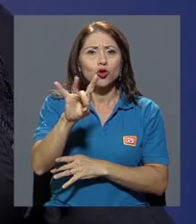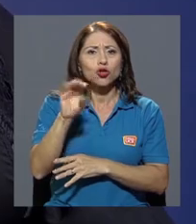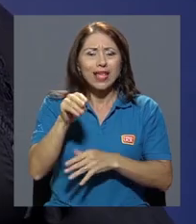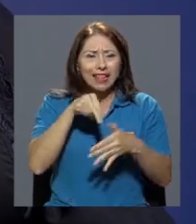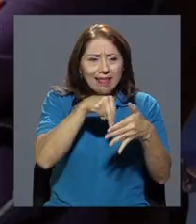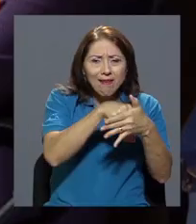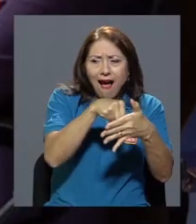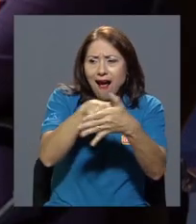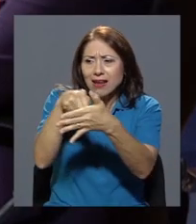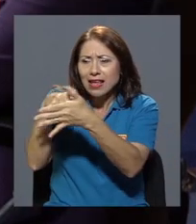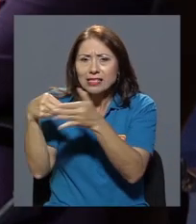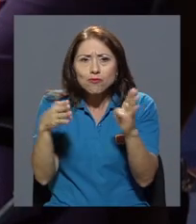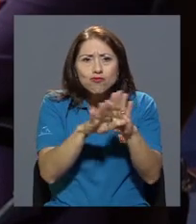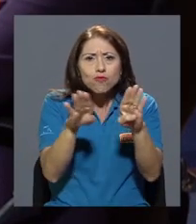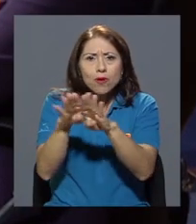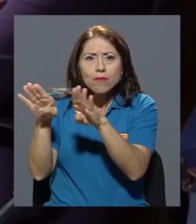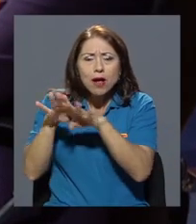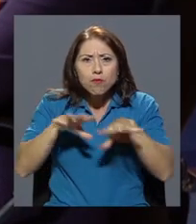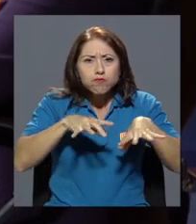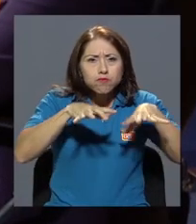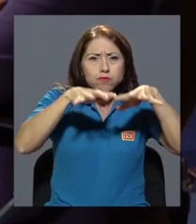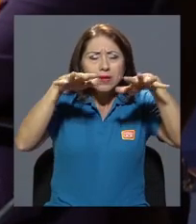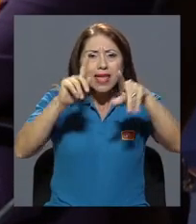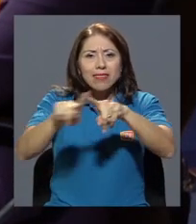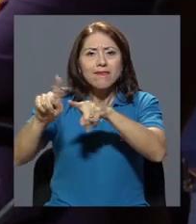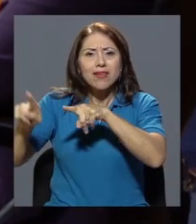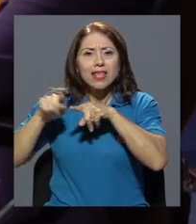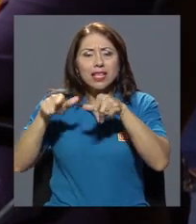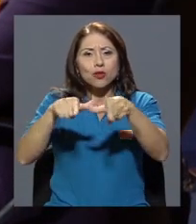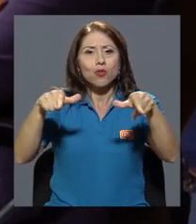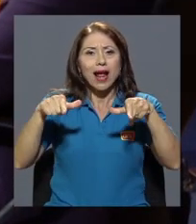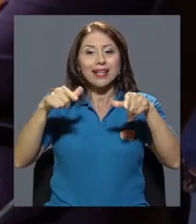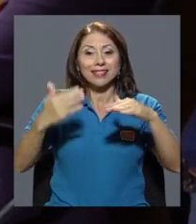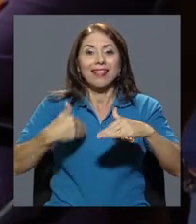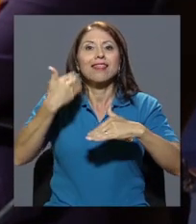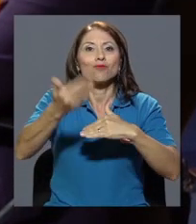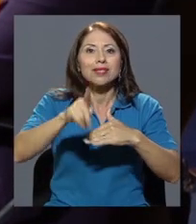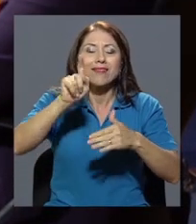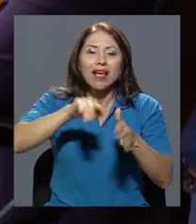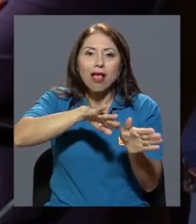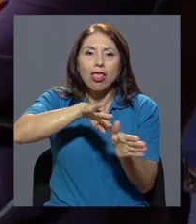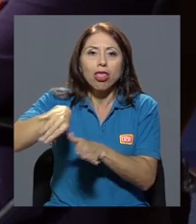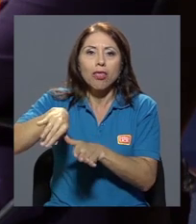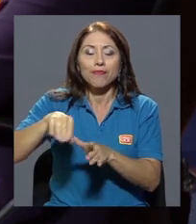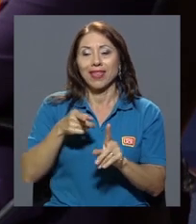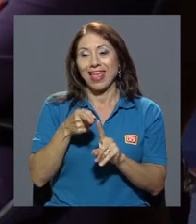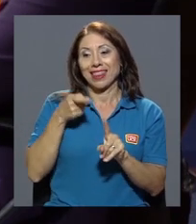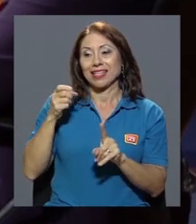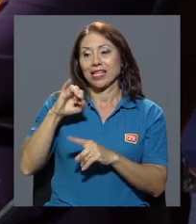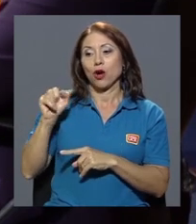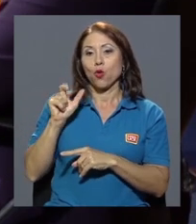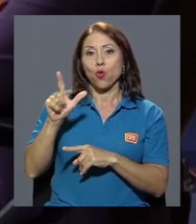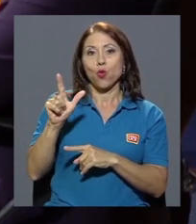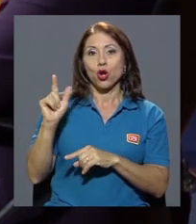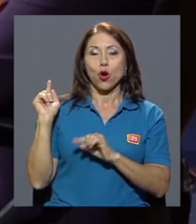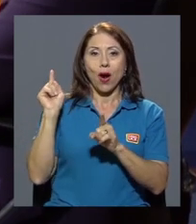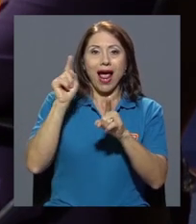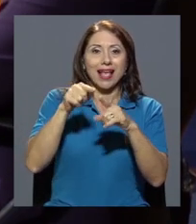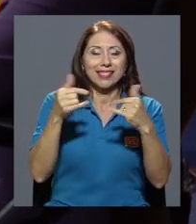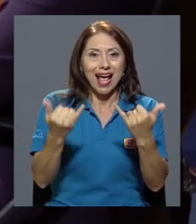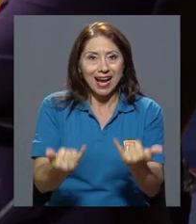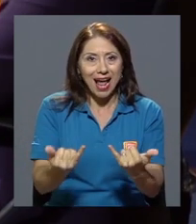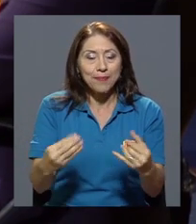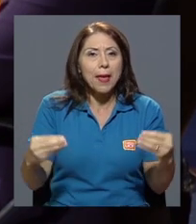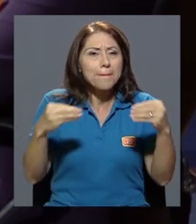diferentes lugares. Y esta última etapa de julio para acá, que es una etapa más de represión